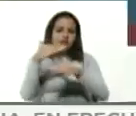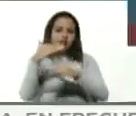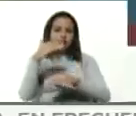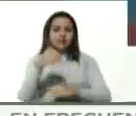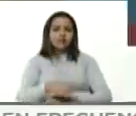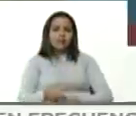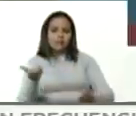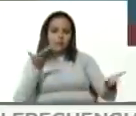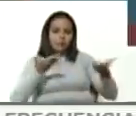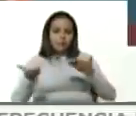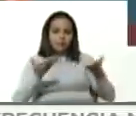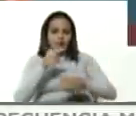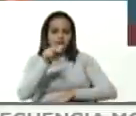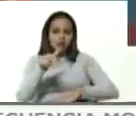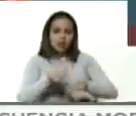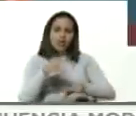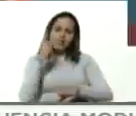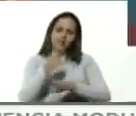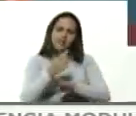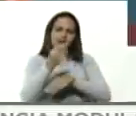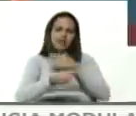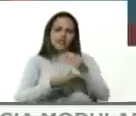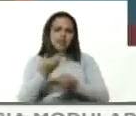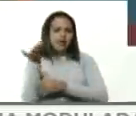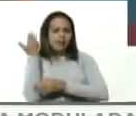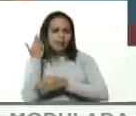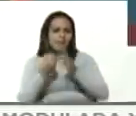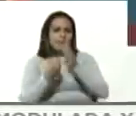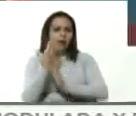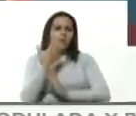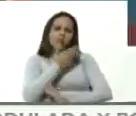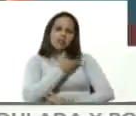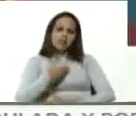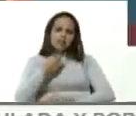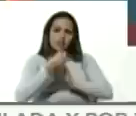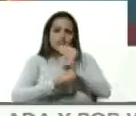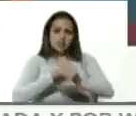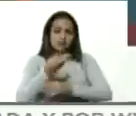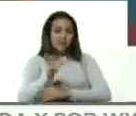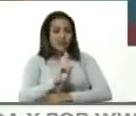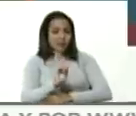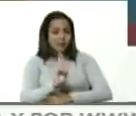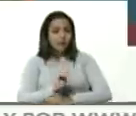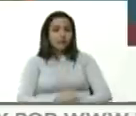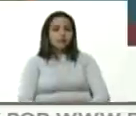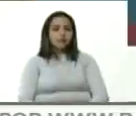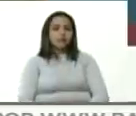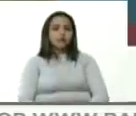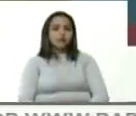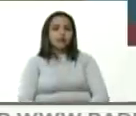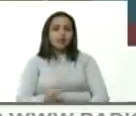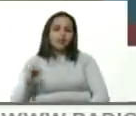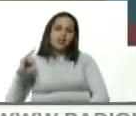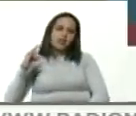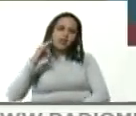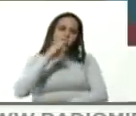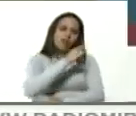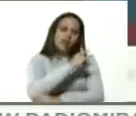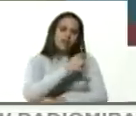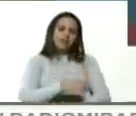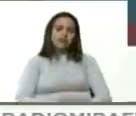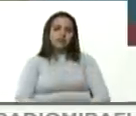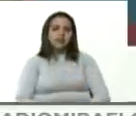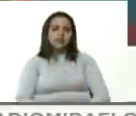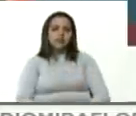ha debido realizarse en mayo y que queremos que se realice lo antes posible que viaje el vicepremier